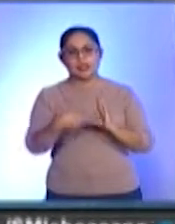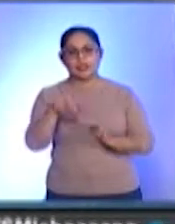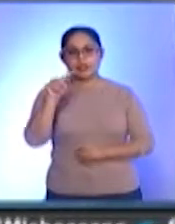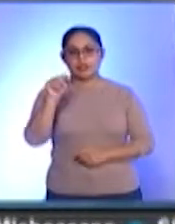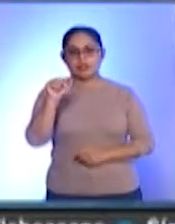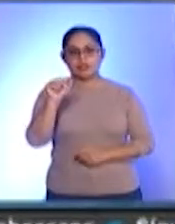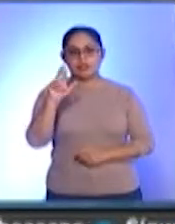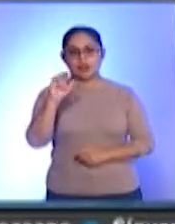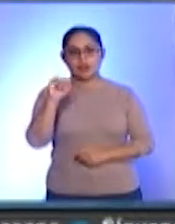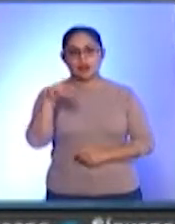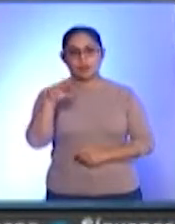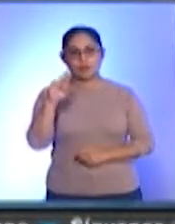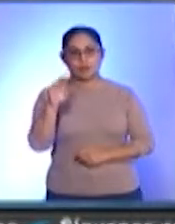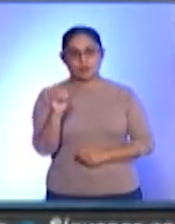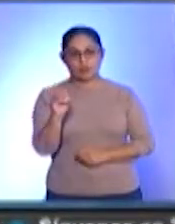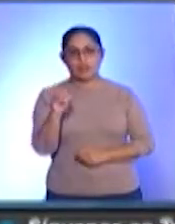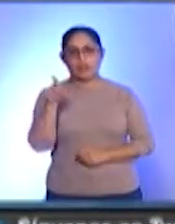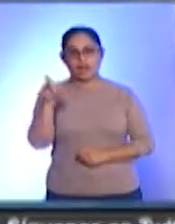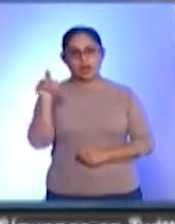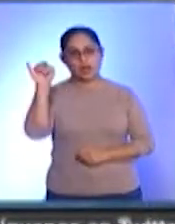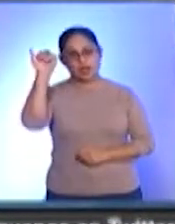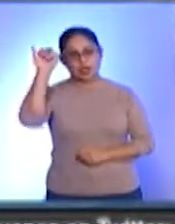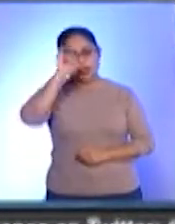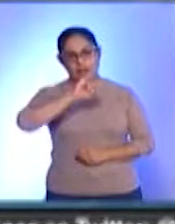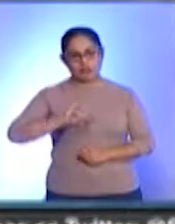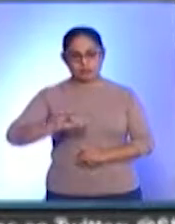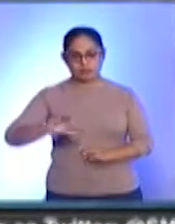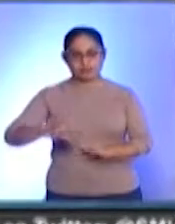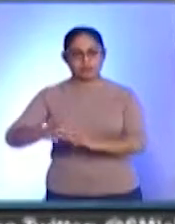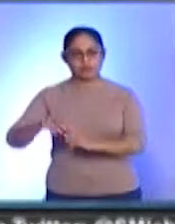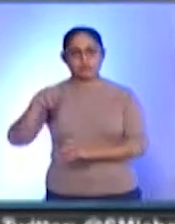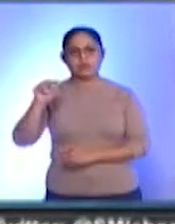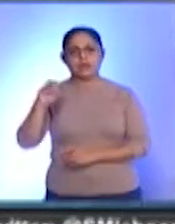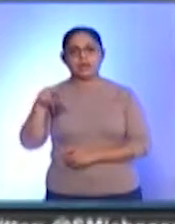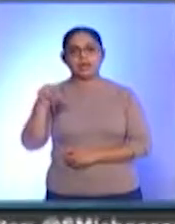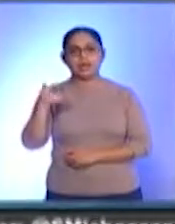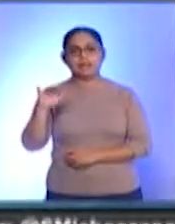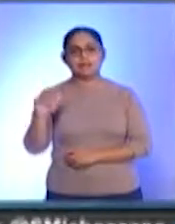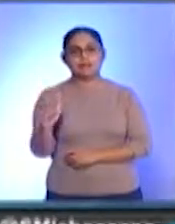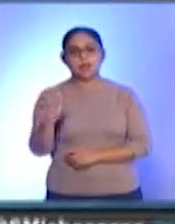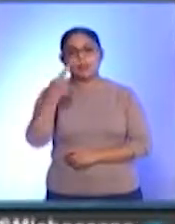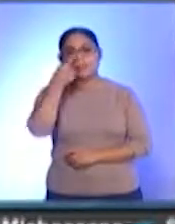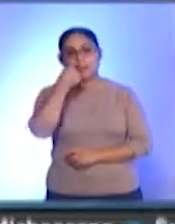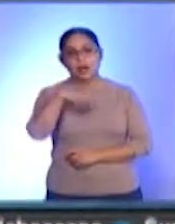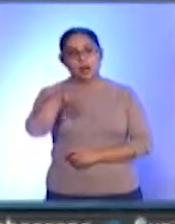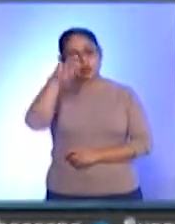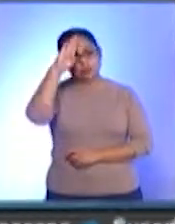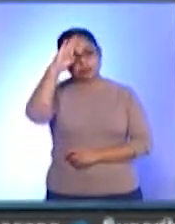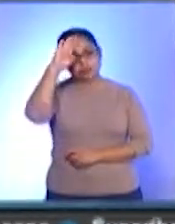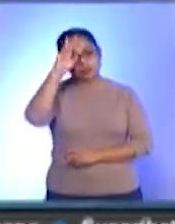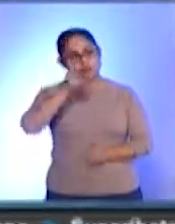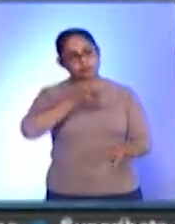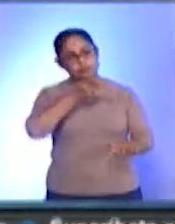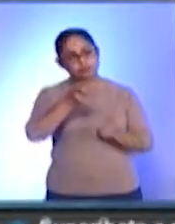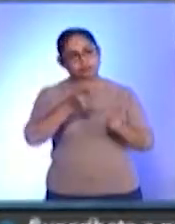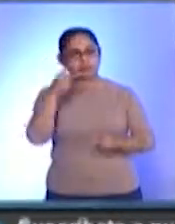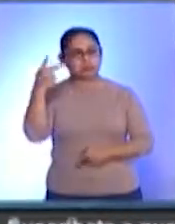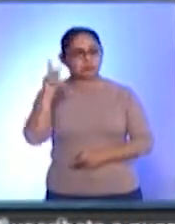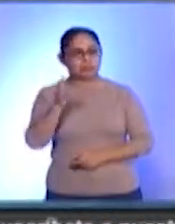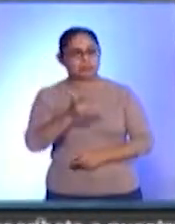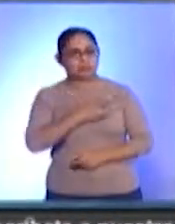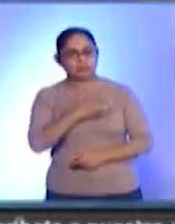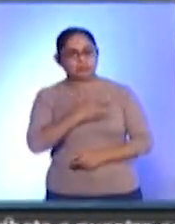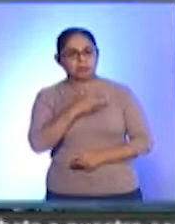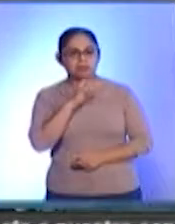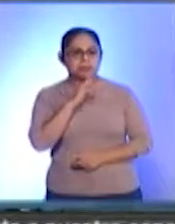el jefe de tenencia para plantearnos una serie de inquietudes sobre